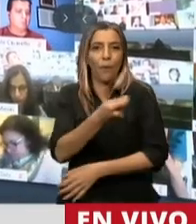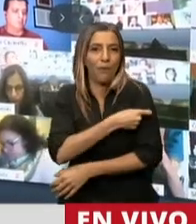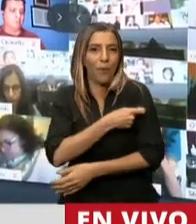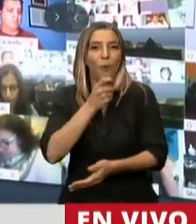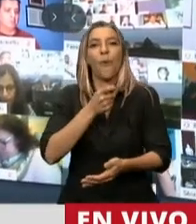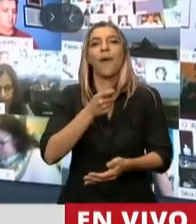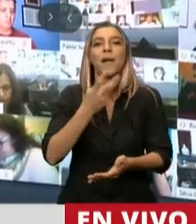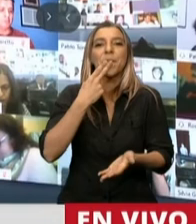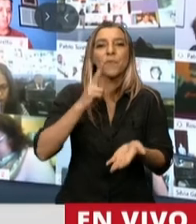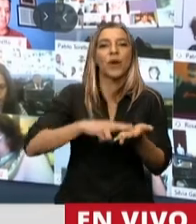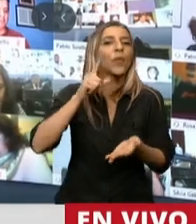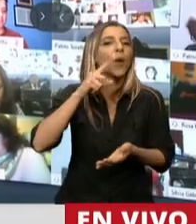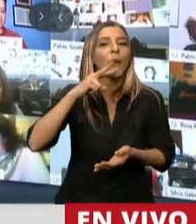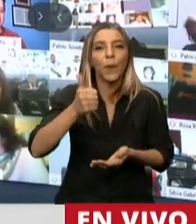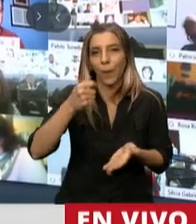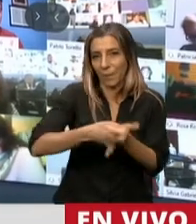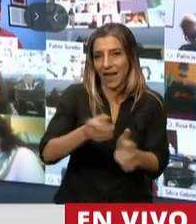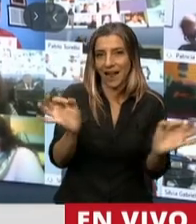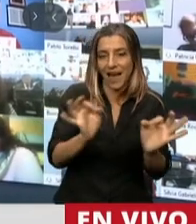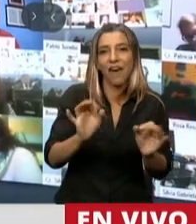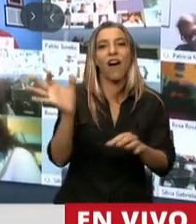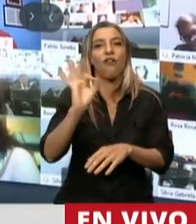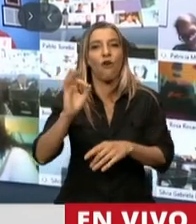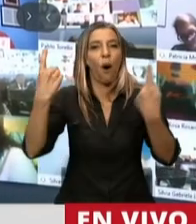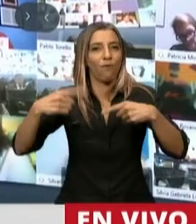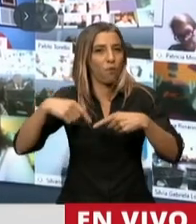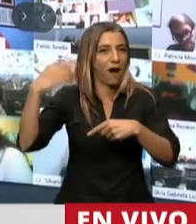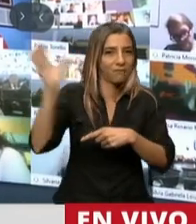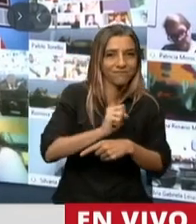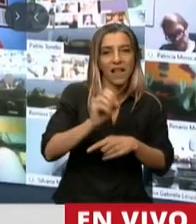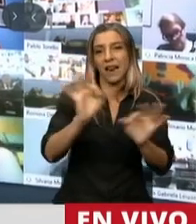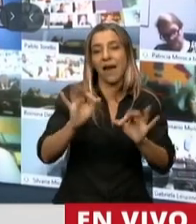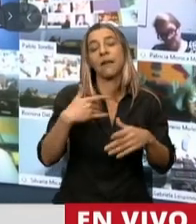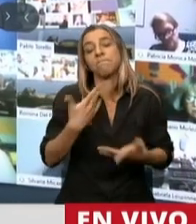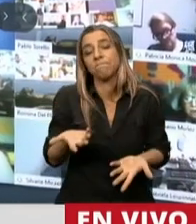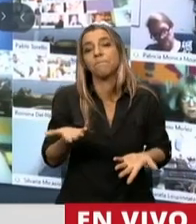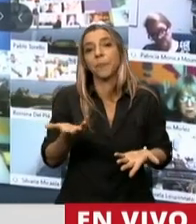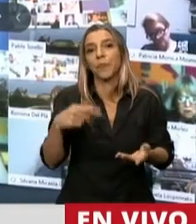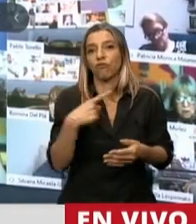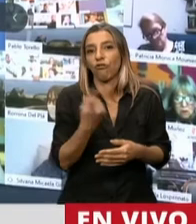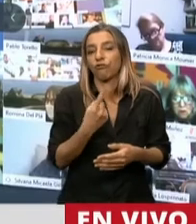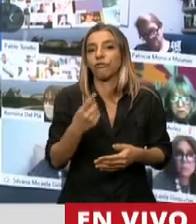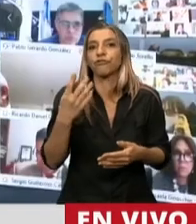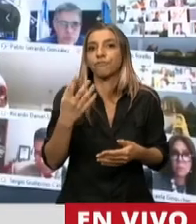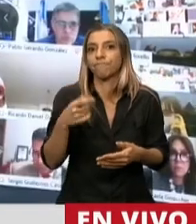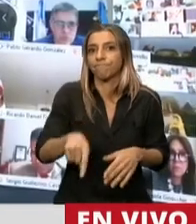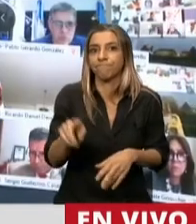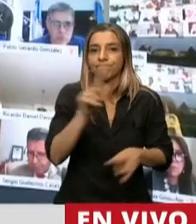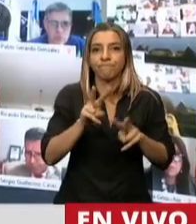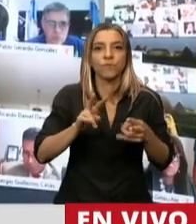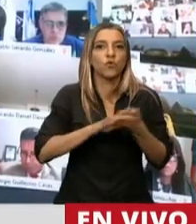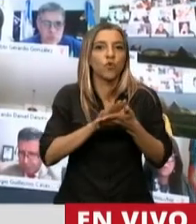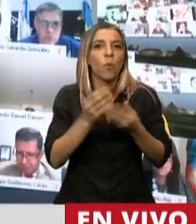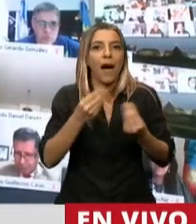aduaneros, pero no estarían incluidas en el calendario estas vacunas, no estarían exentas, por lo tanto, tuvimos también que